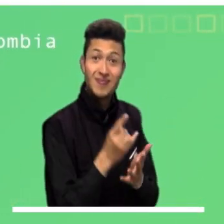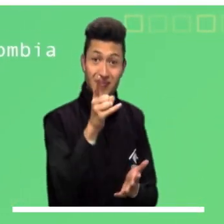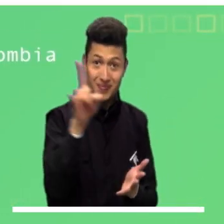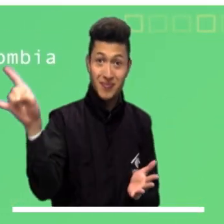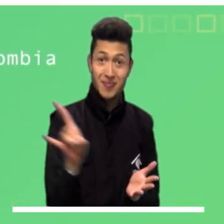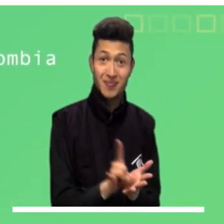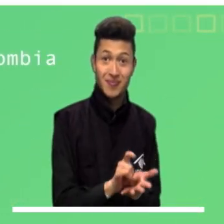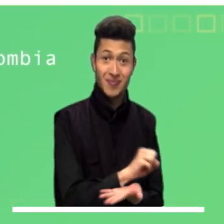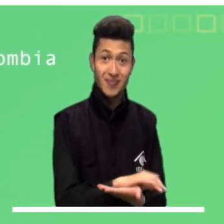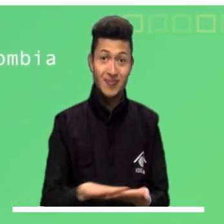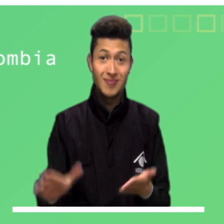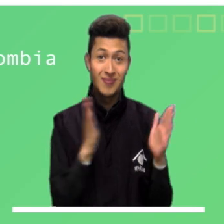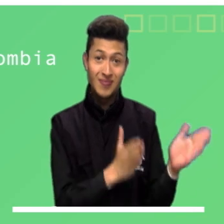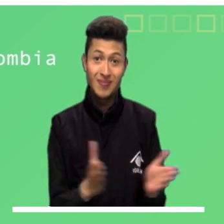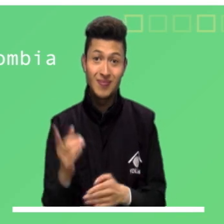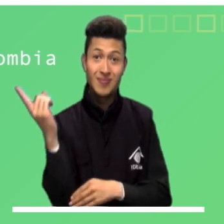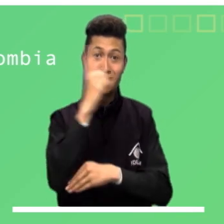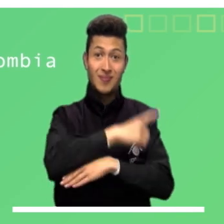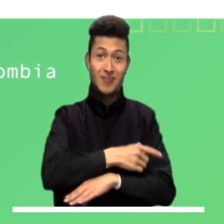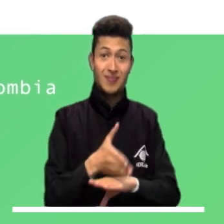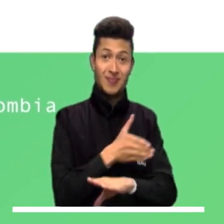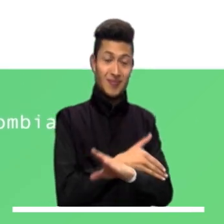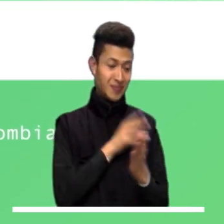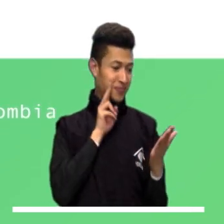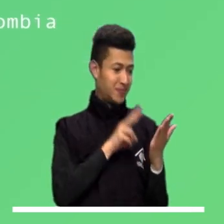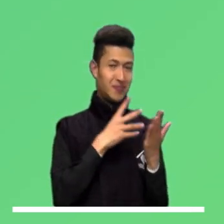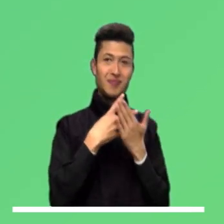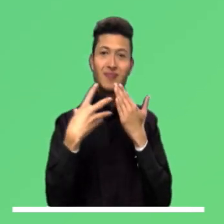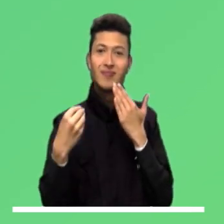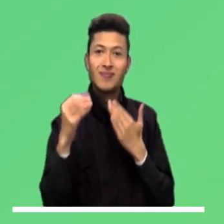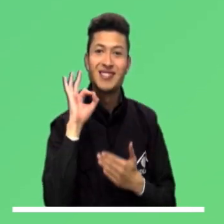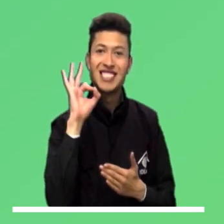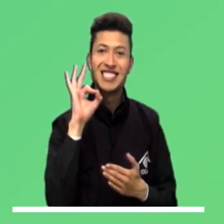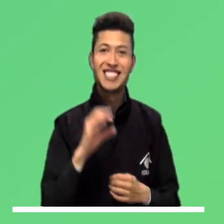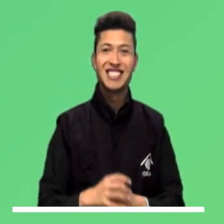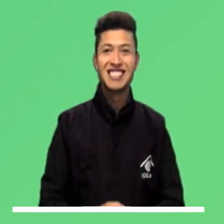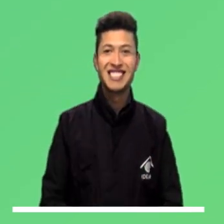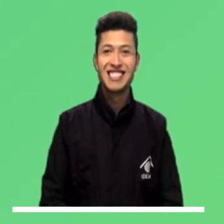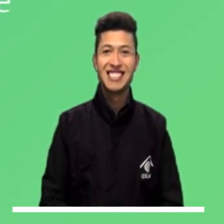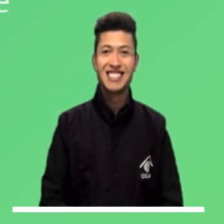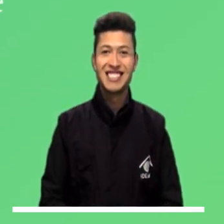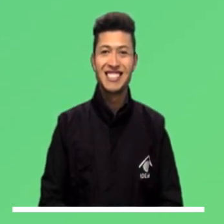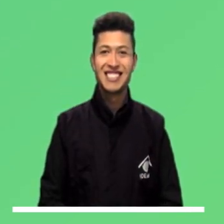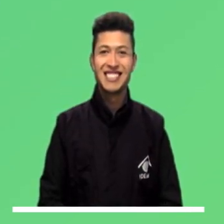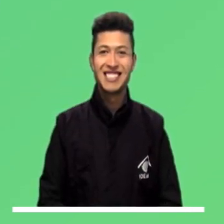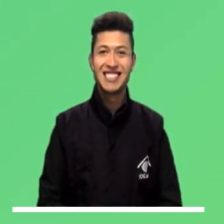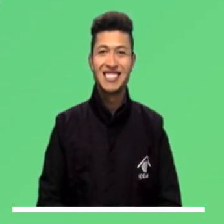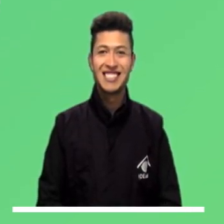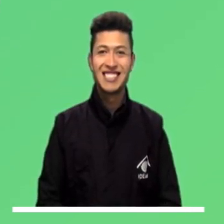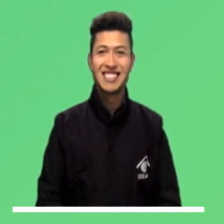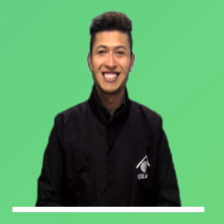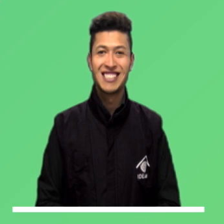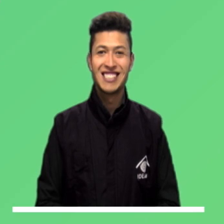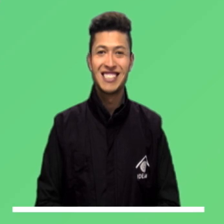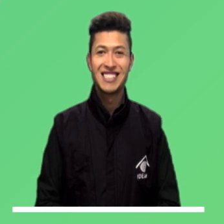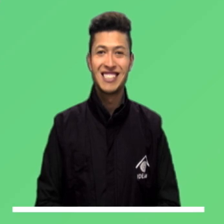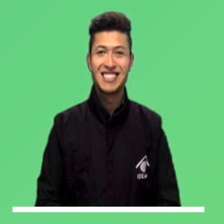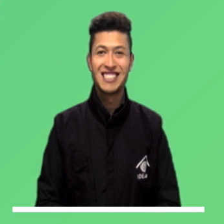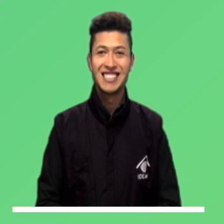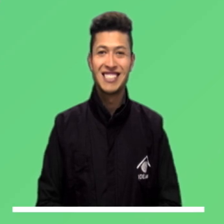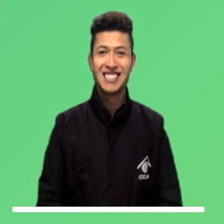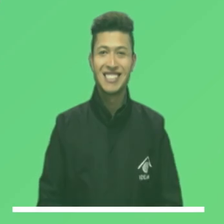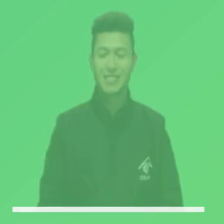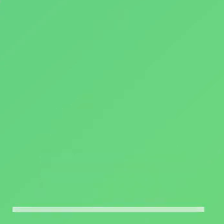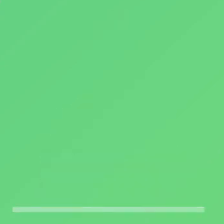deforestación, estadísticas de rayos y otros datos de interés. Descárguela gratis, planee su día y tome las